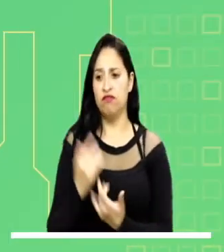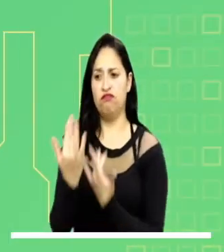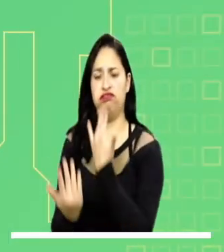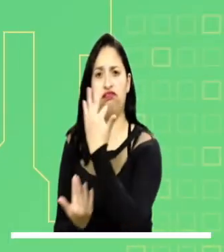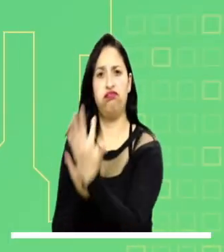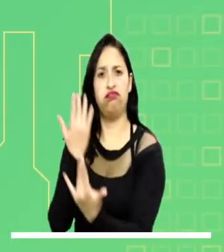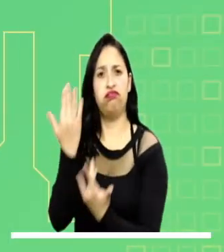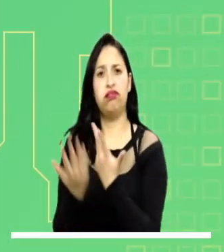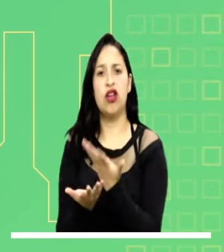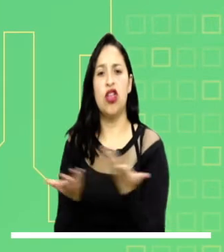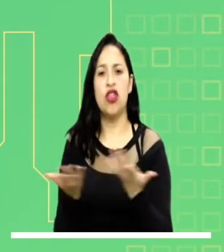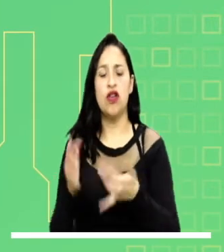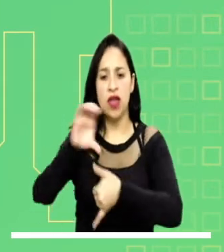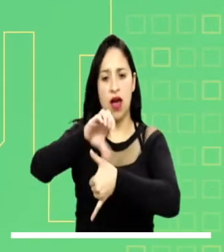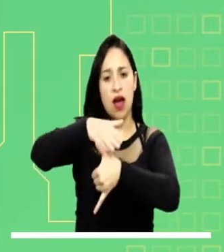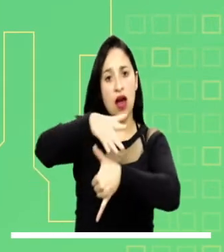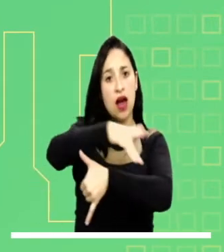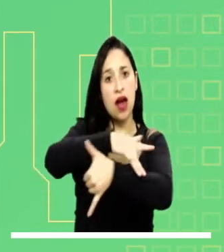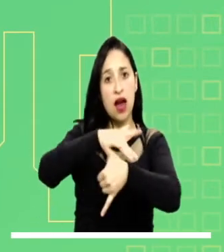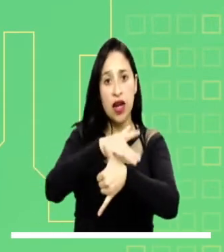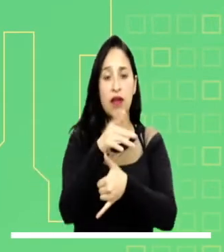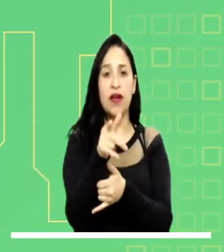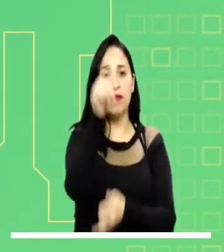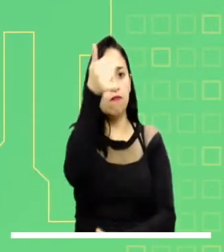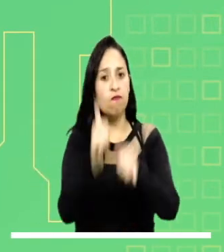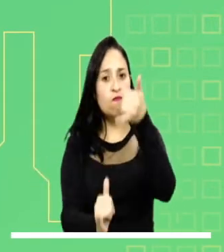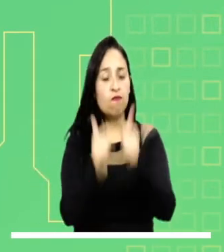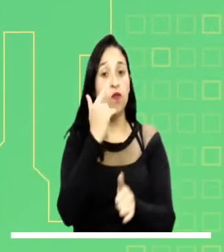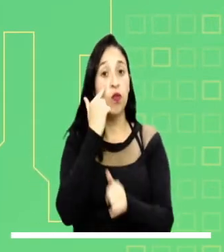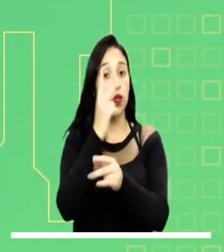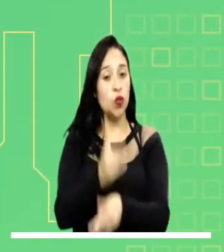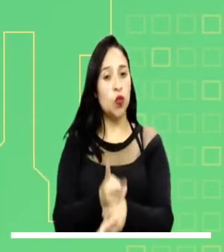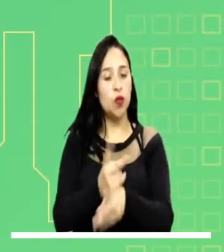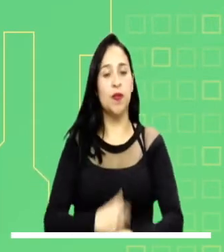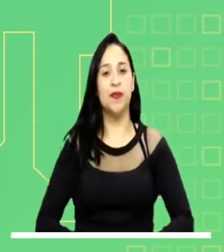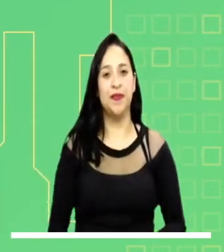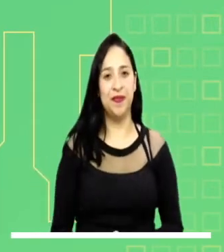Alta probabilidad de incendios en zonas de la región Caribe y el Casanare.